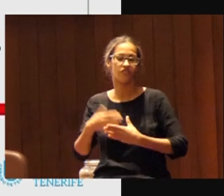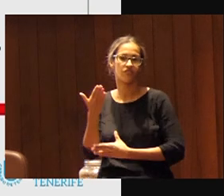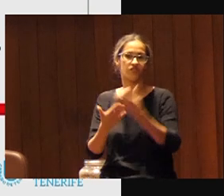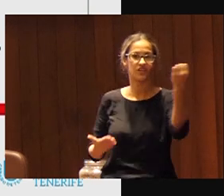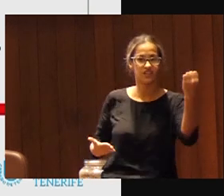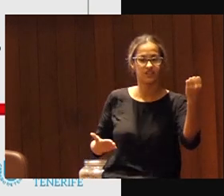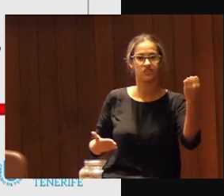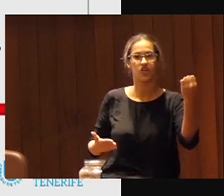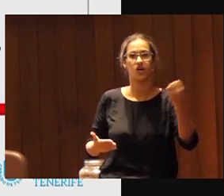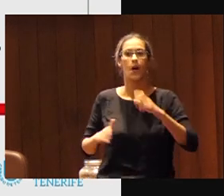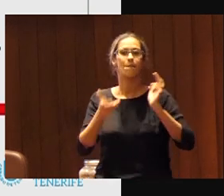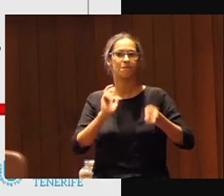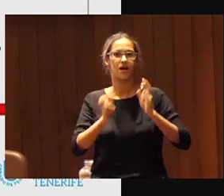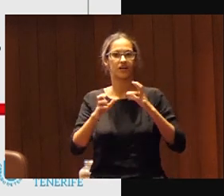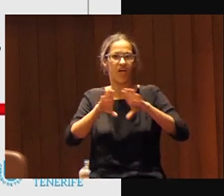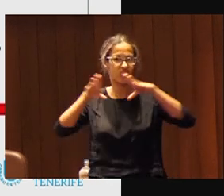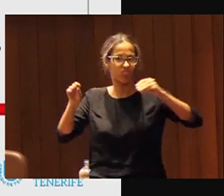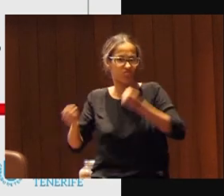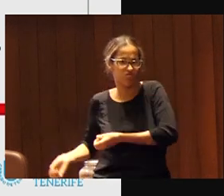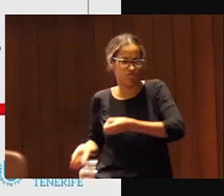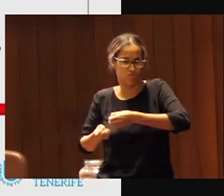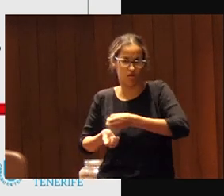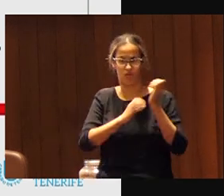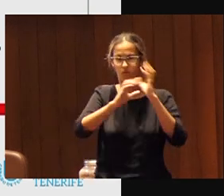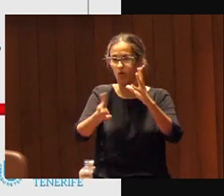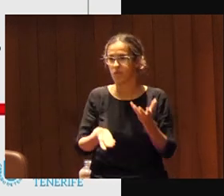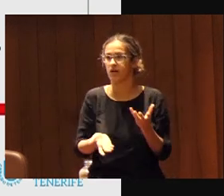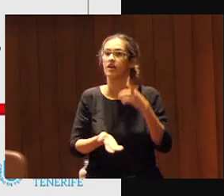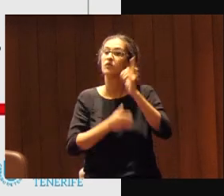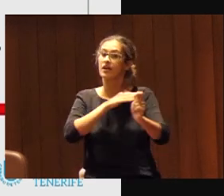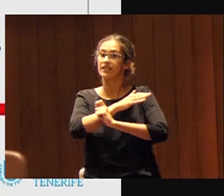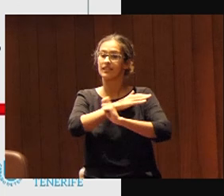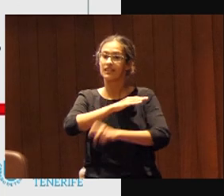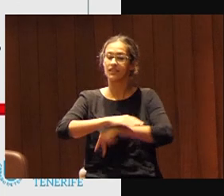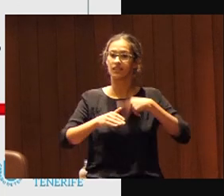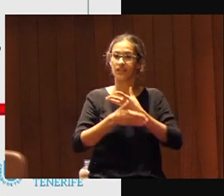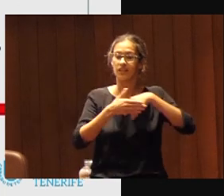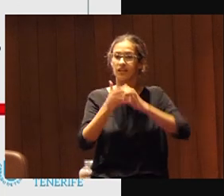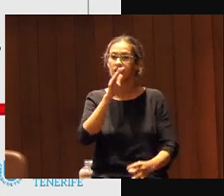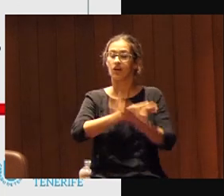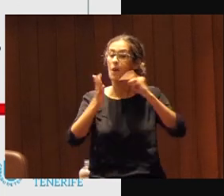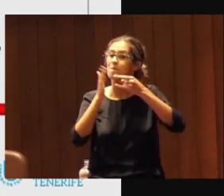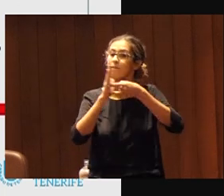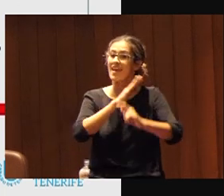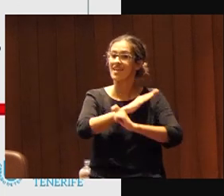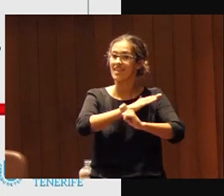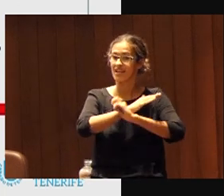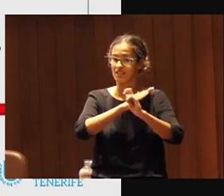Rugby desarrolla un plan estratégico para el fomento del rugby en general dentro de ese plan estratégico